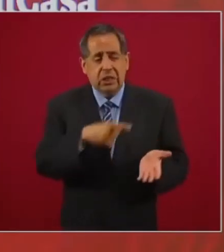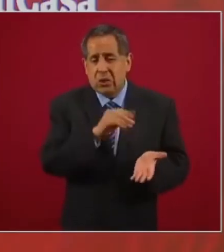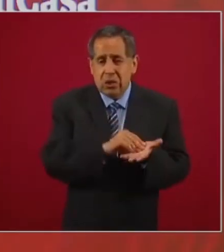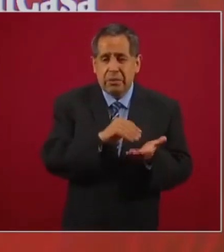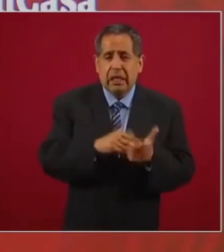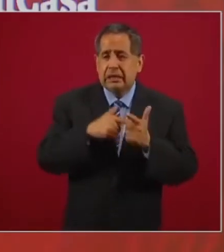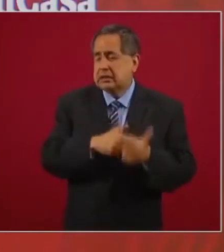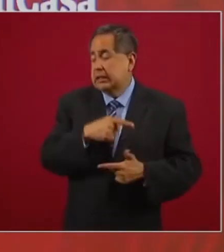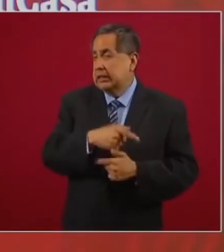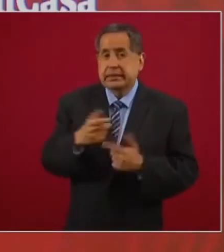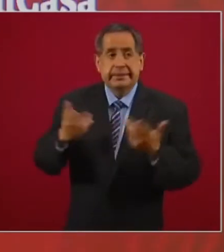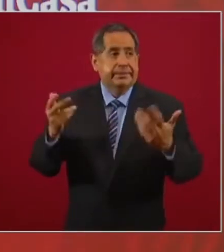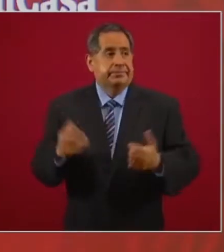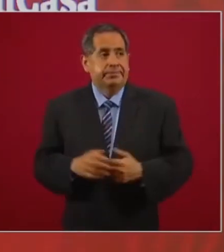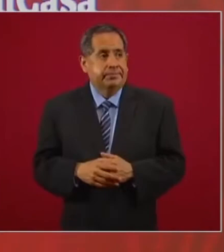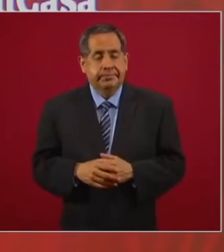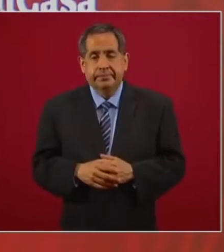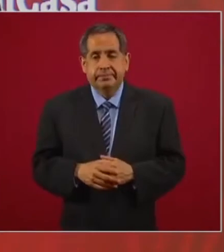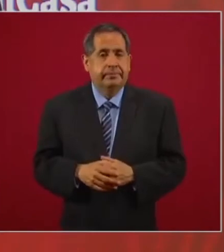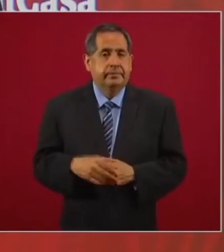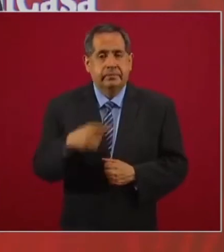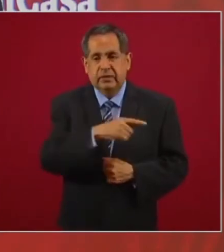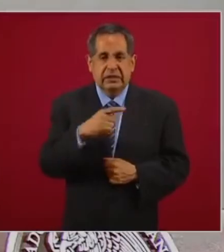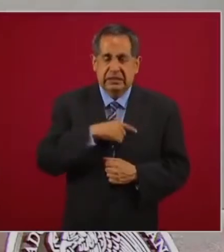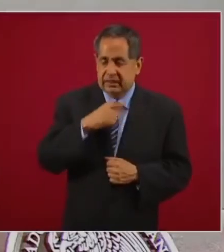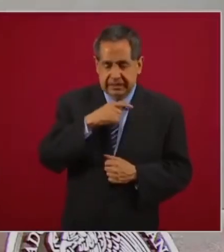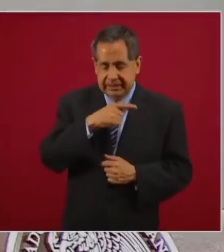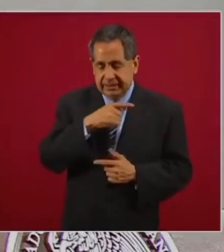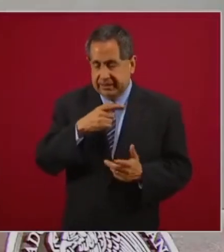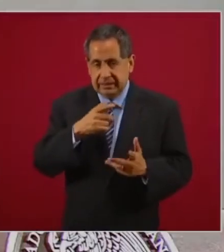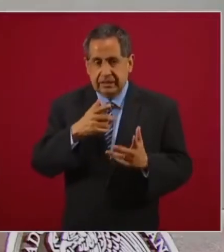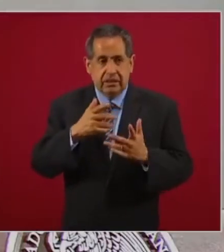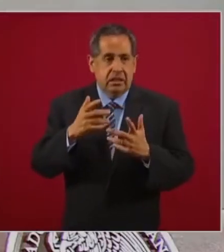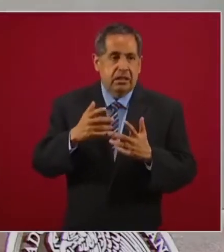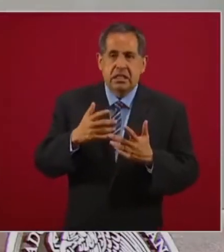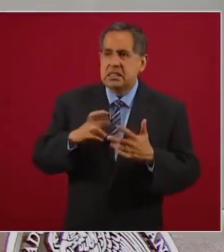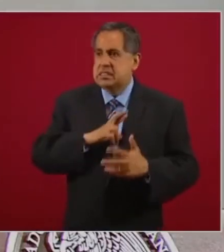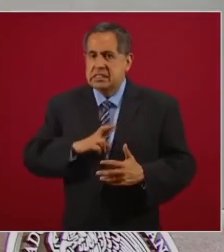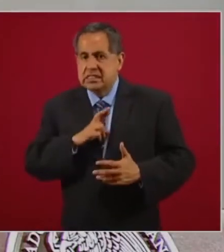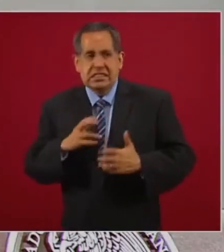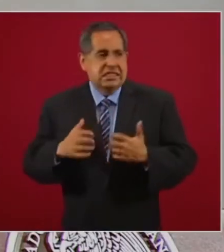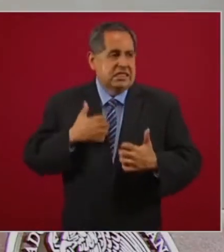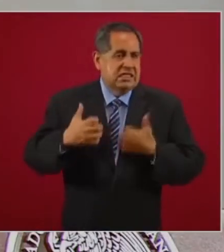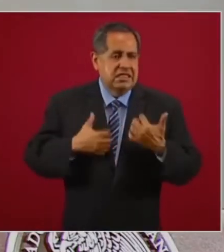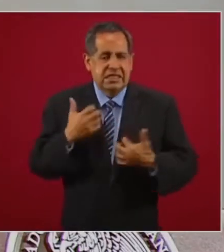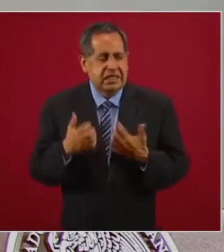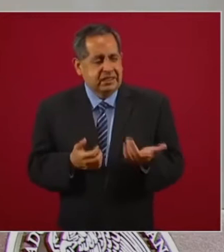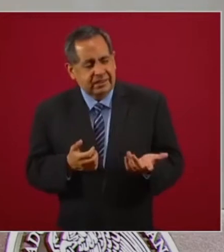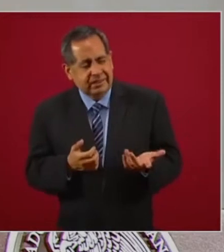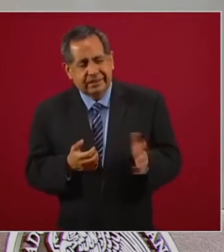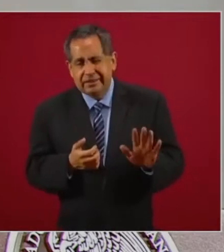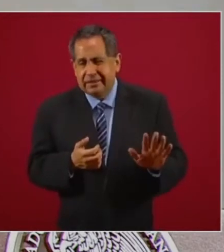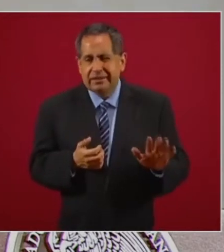como desquiciados, queriendo que haya